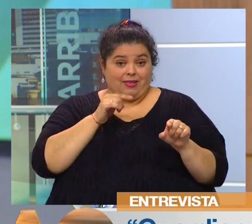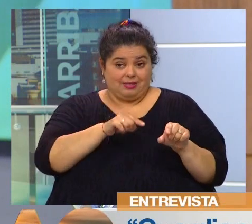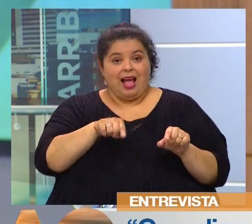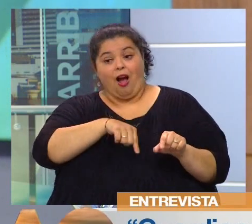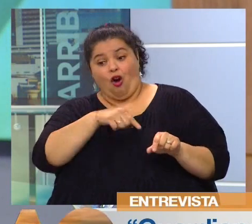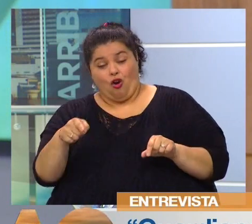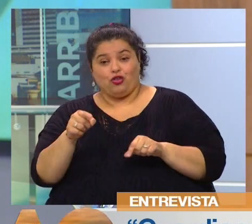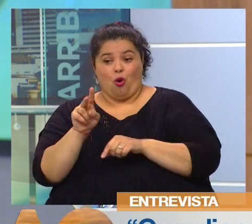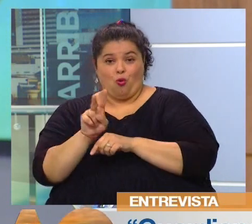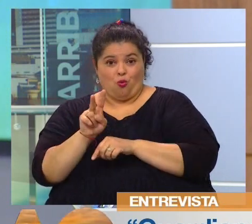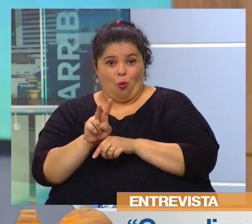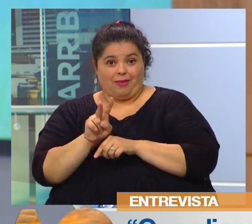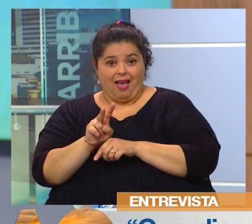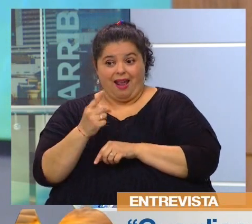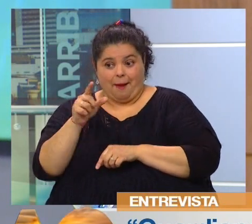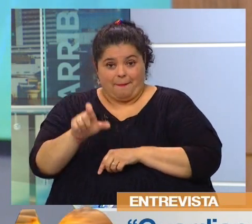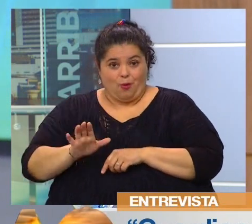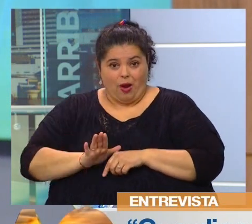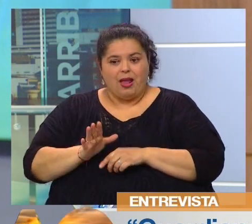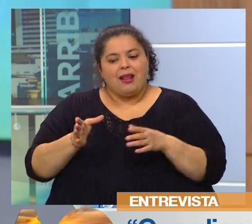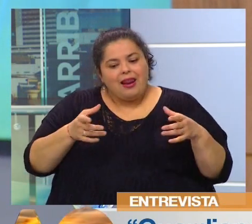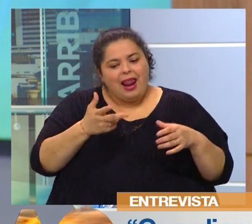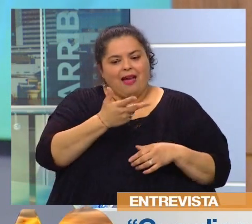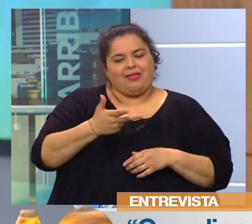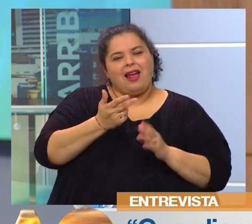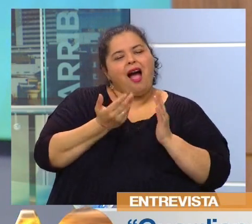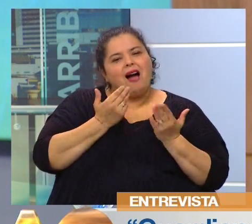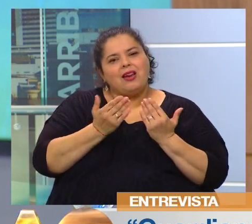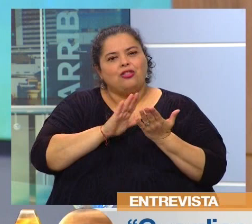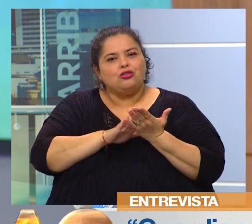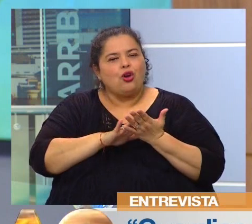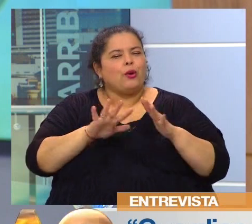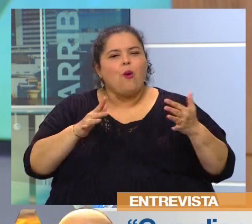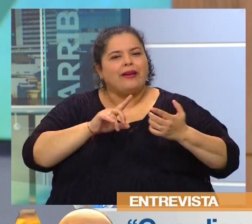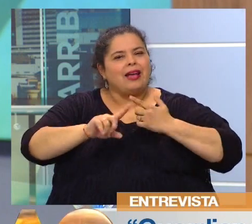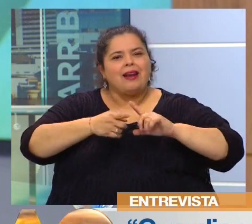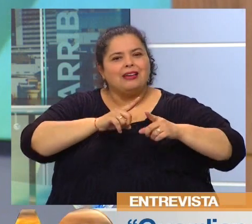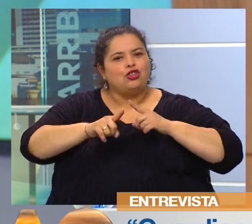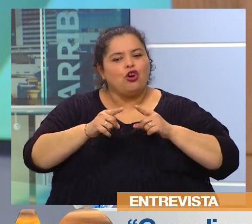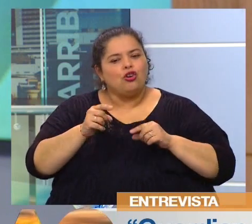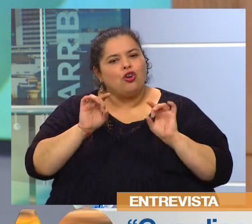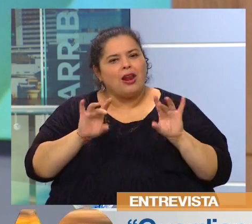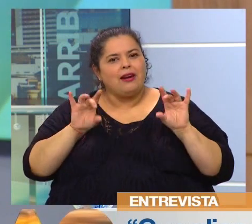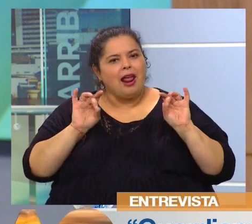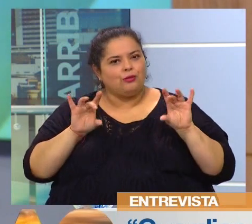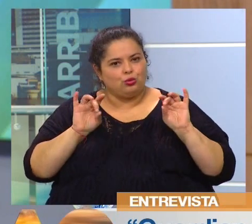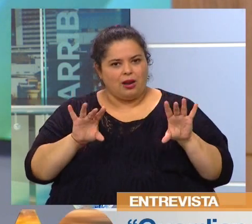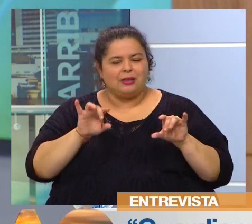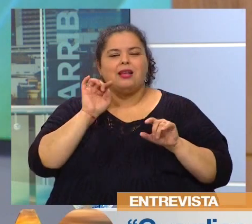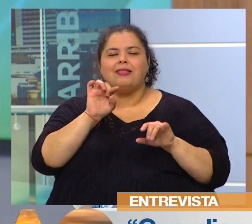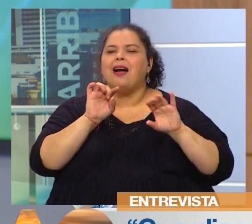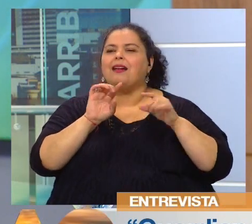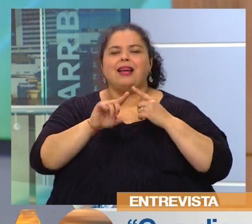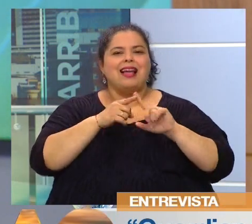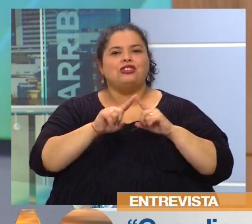vamos a estar conversando sobre la relación con la naturaleza que establecemos los seres humanos, esta relación política y espiritual.